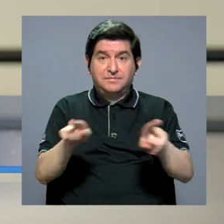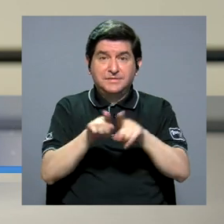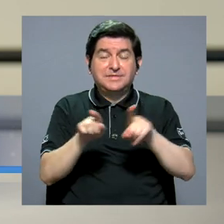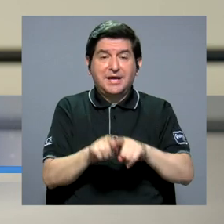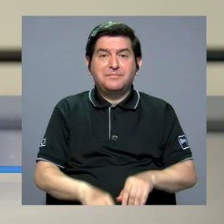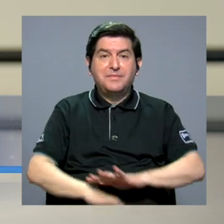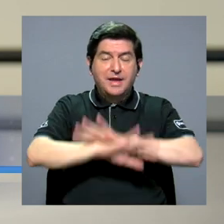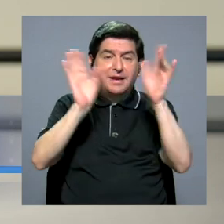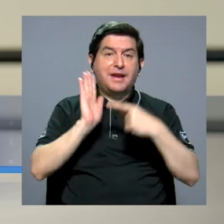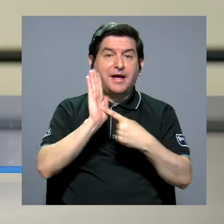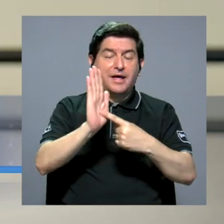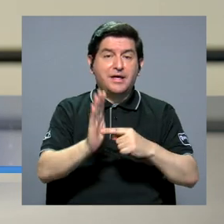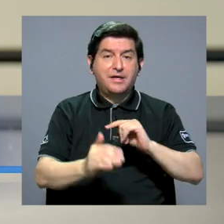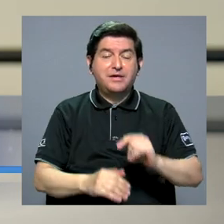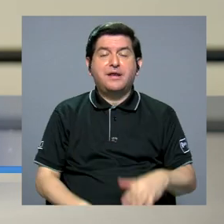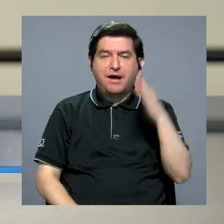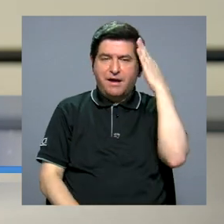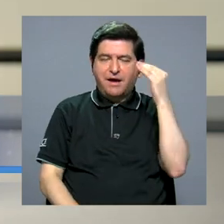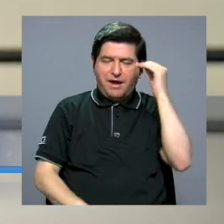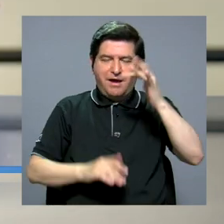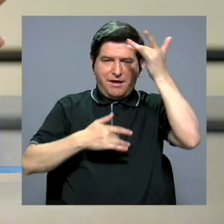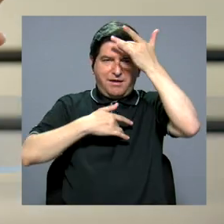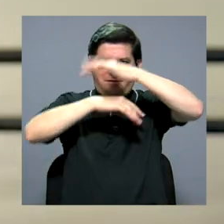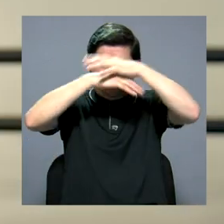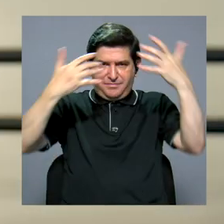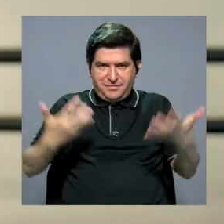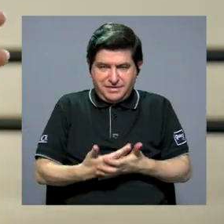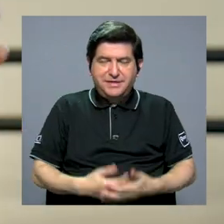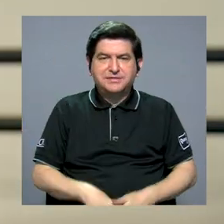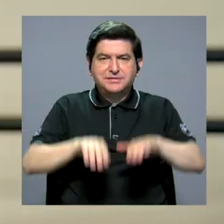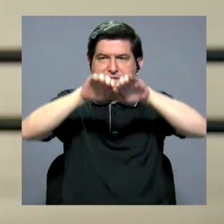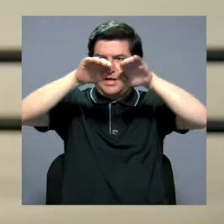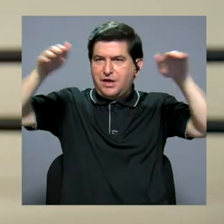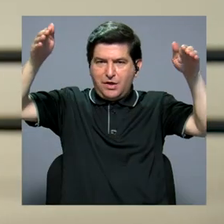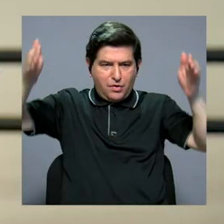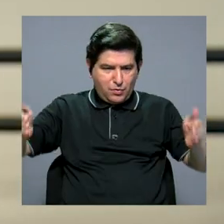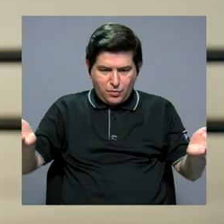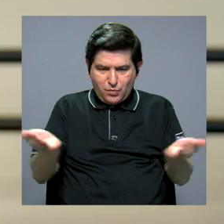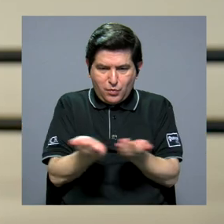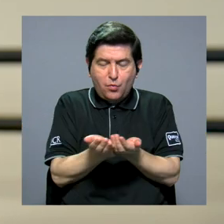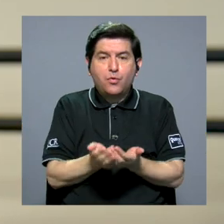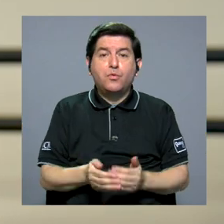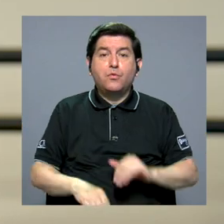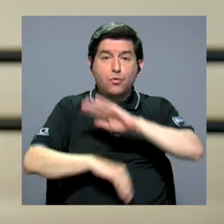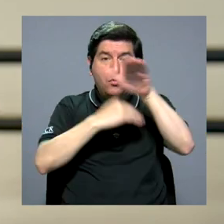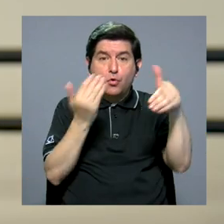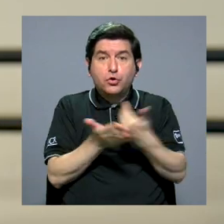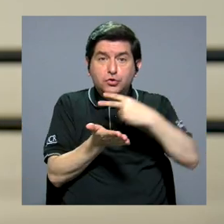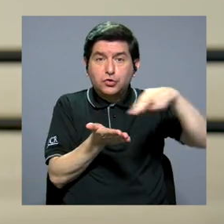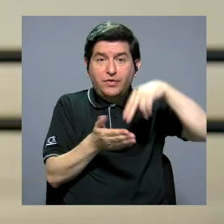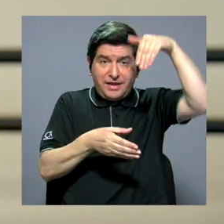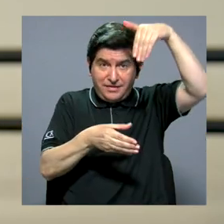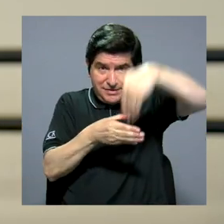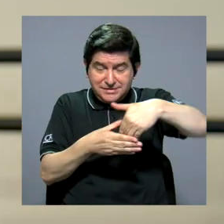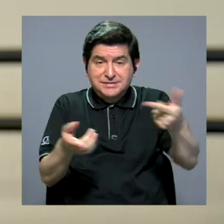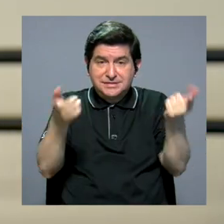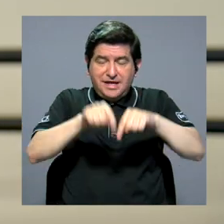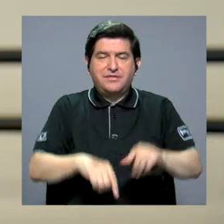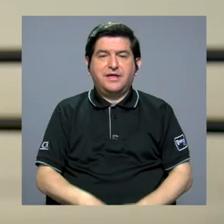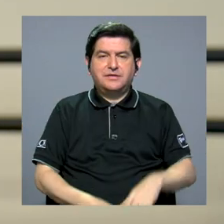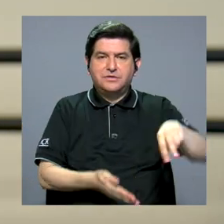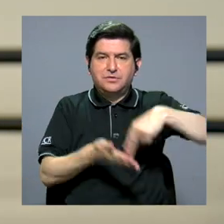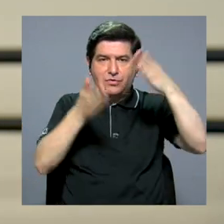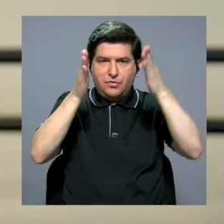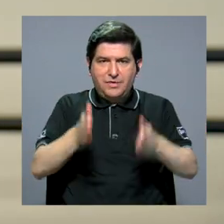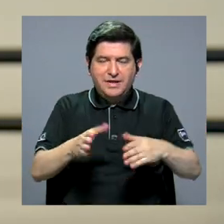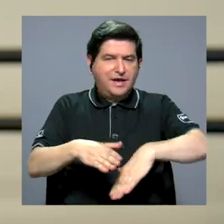reflejo de todo lo que vivimos en la pandemia. Es un cubo donde dentro del cubo pasa toda la coreografía y los bailarines no salen